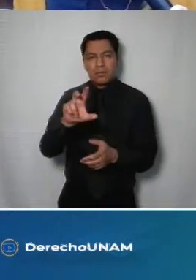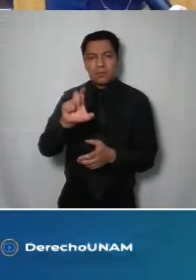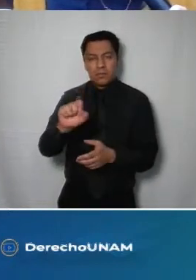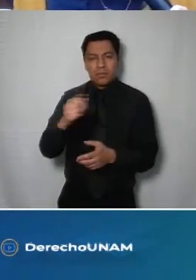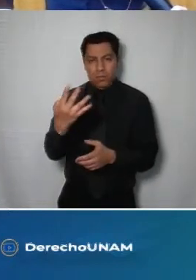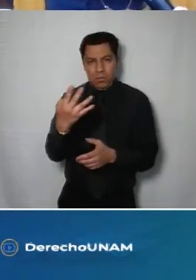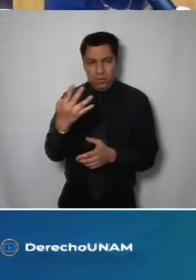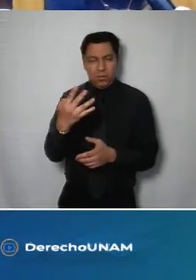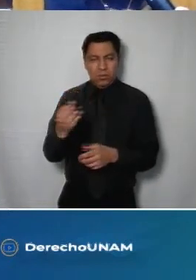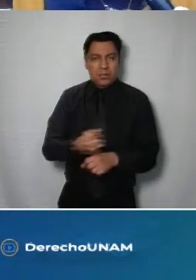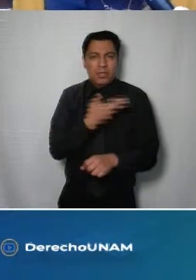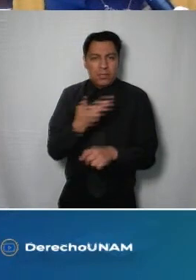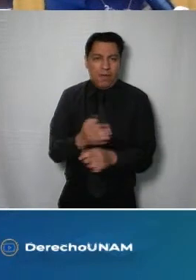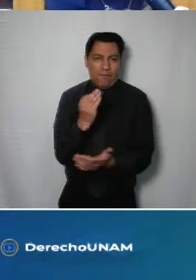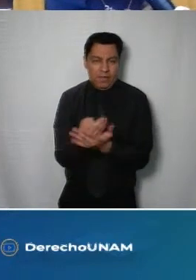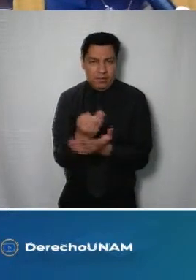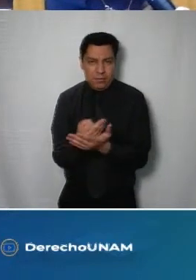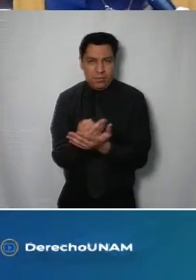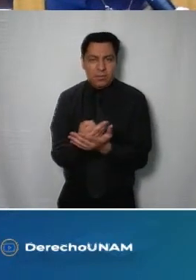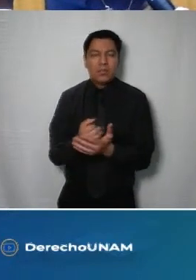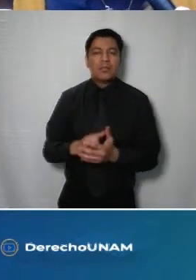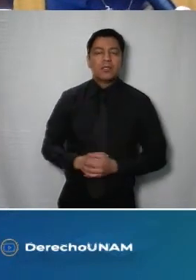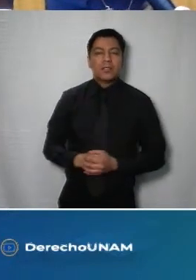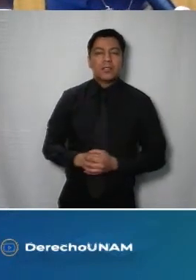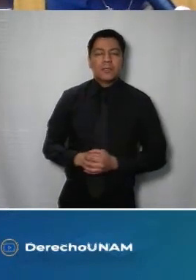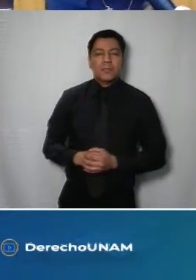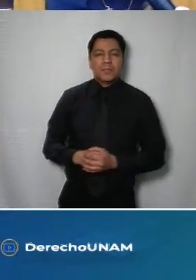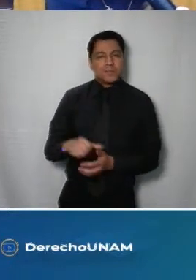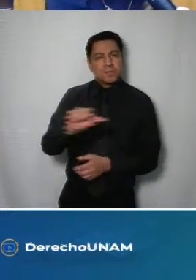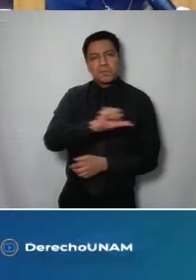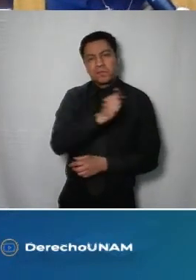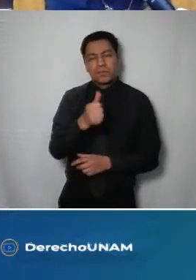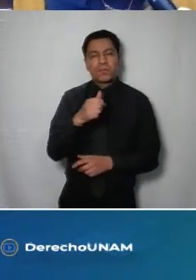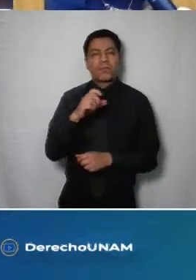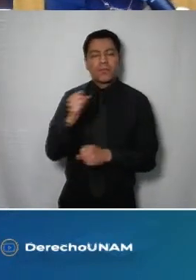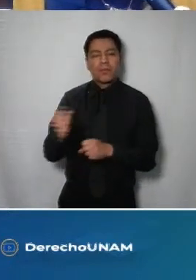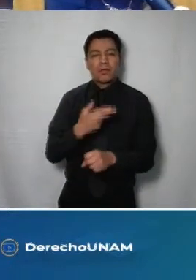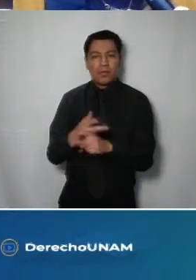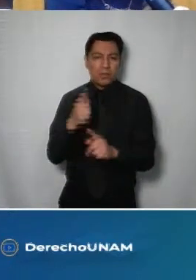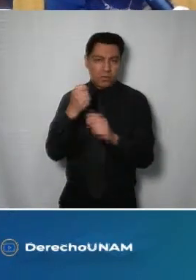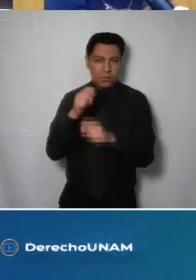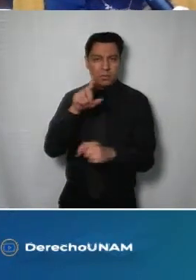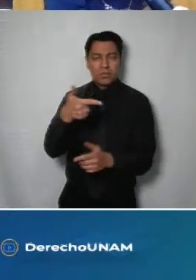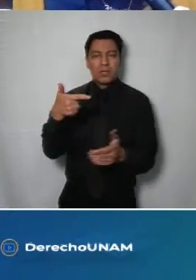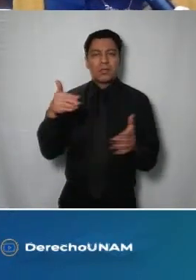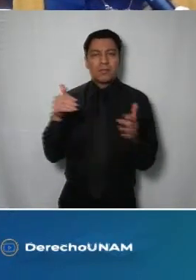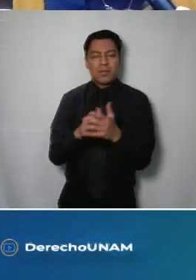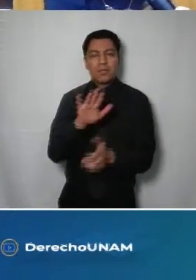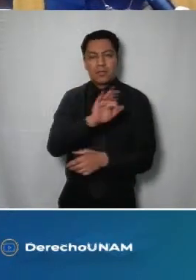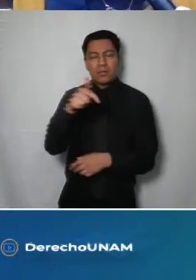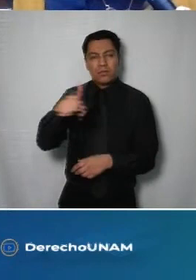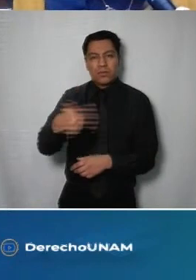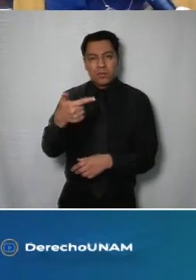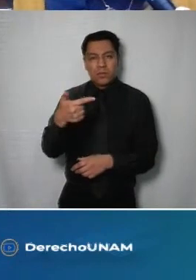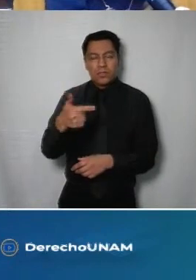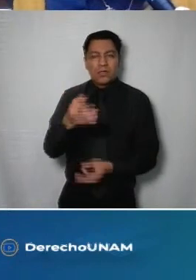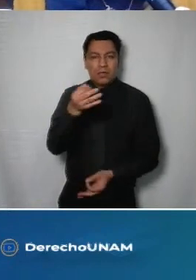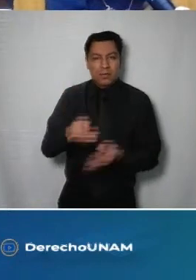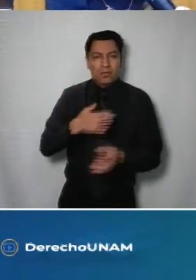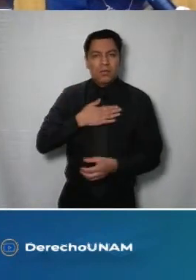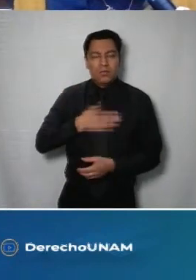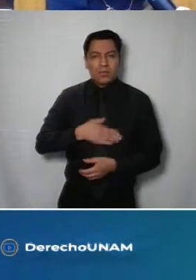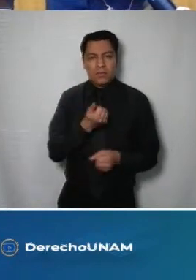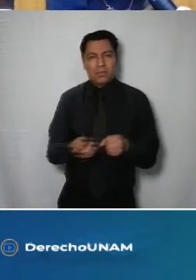Administración y Finanzas 7.497 de la Secretaría de Turismo 7.512 del Tribunal de Justicia